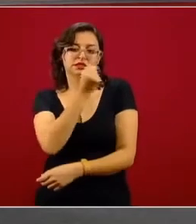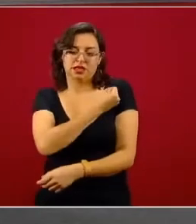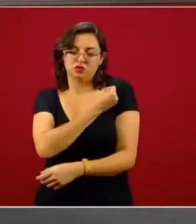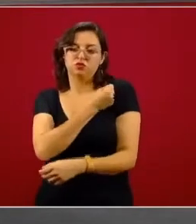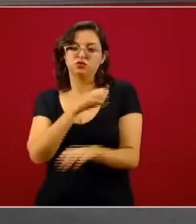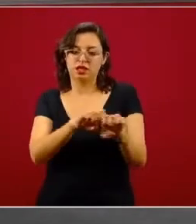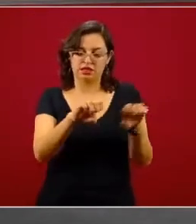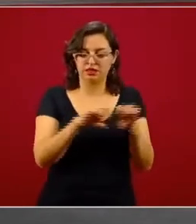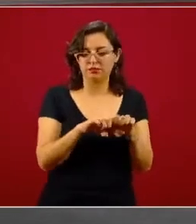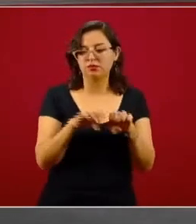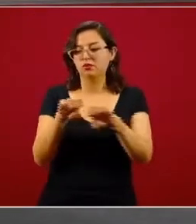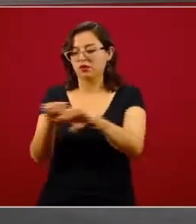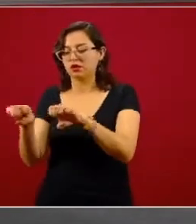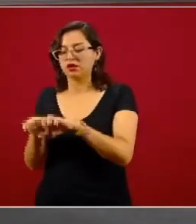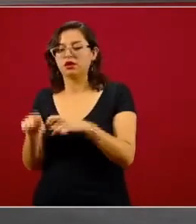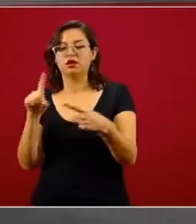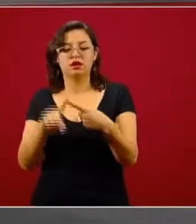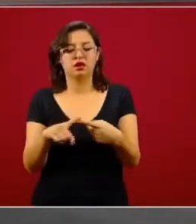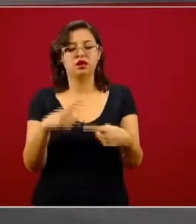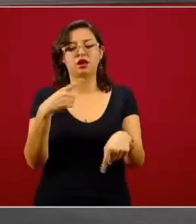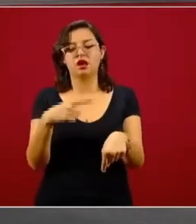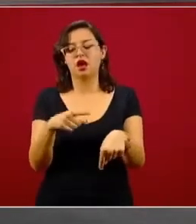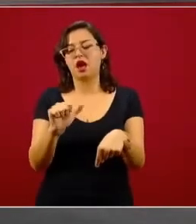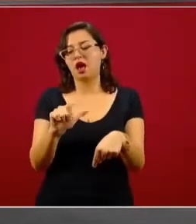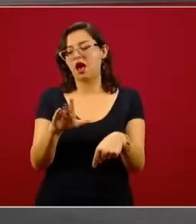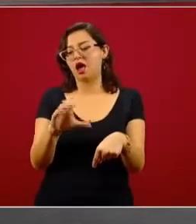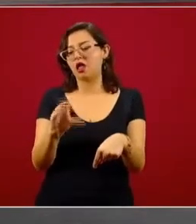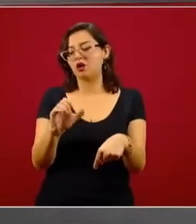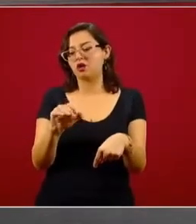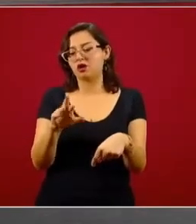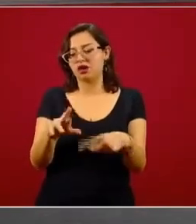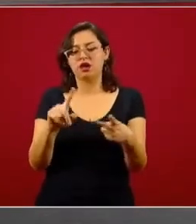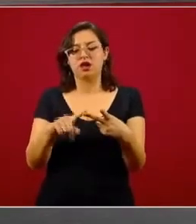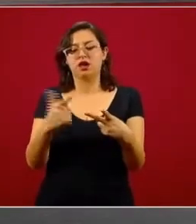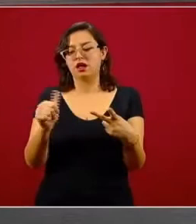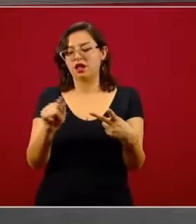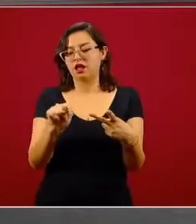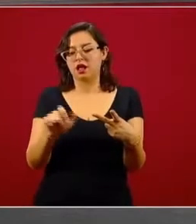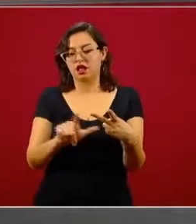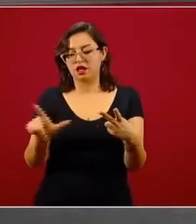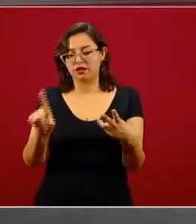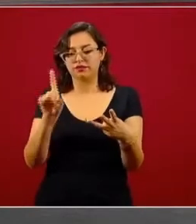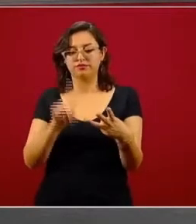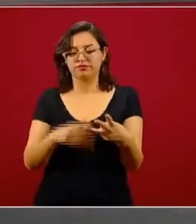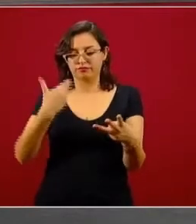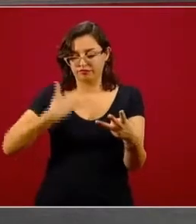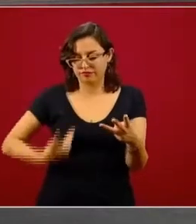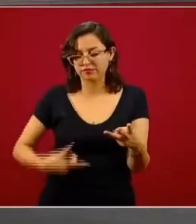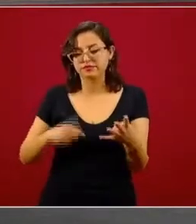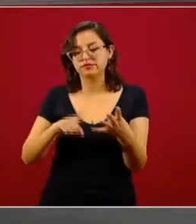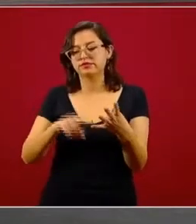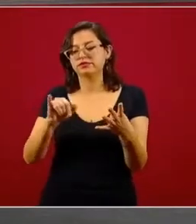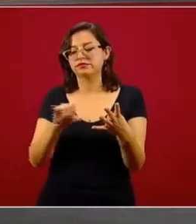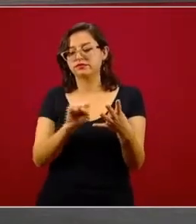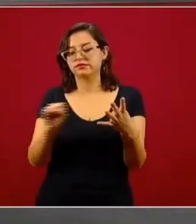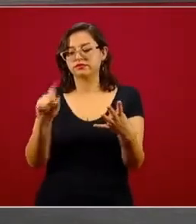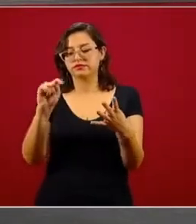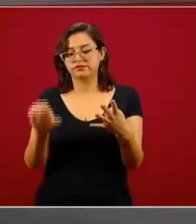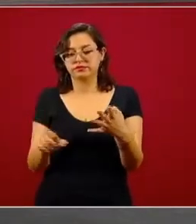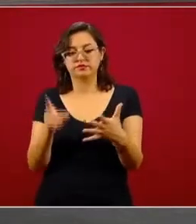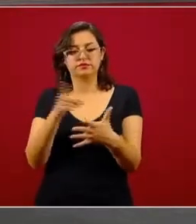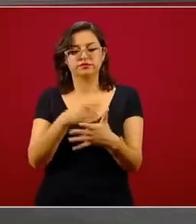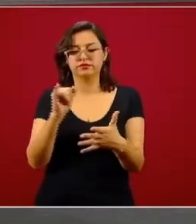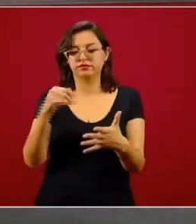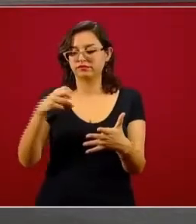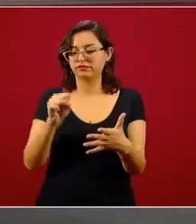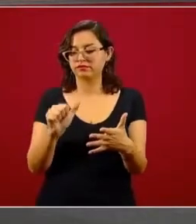el doctor Jorge Alcocer, el doctor López-Gatell, su servidor, el director del Issste, el director del Insabi. Pero adicionalmente a eso